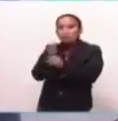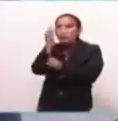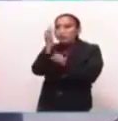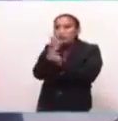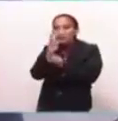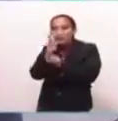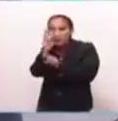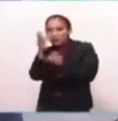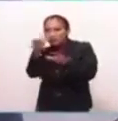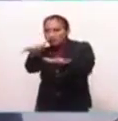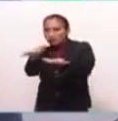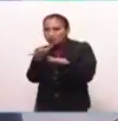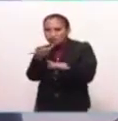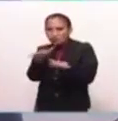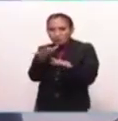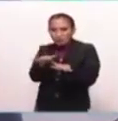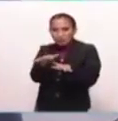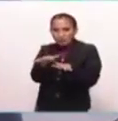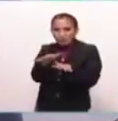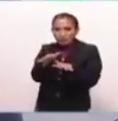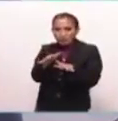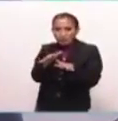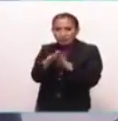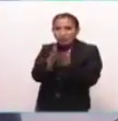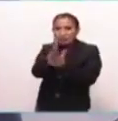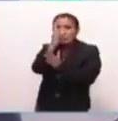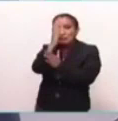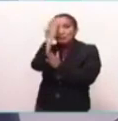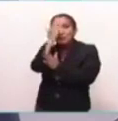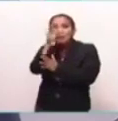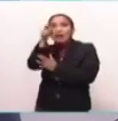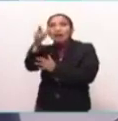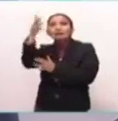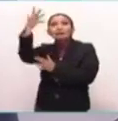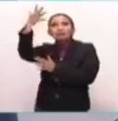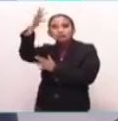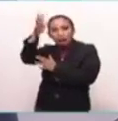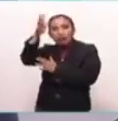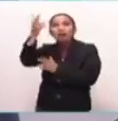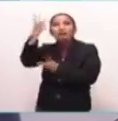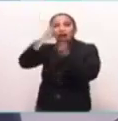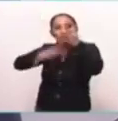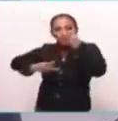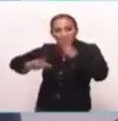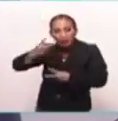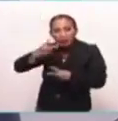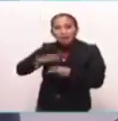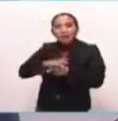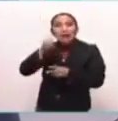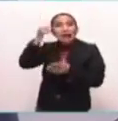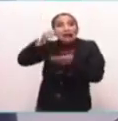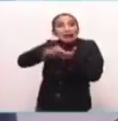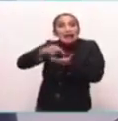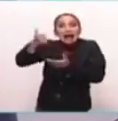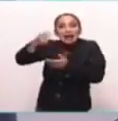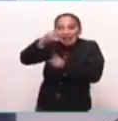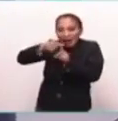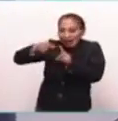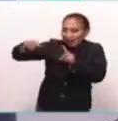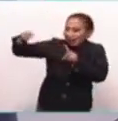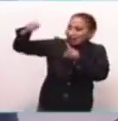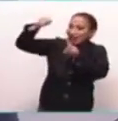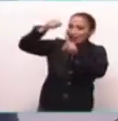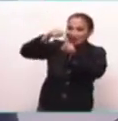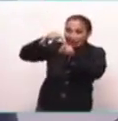el horizonte y ya habían alcanzado el cenit, sabían que entonces el sol sí vendría, porque pensaban que cada ciclo que